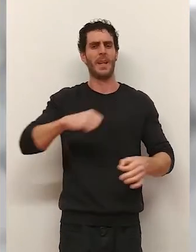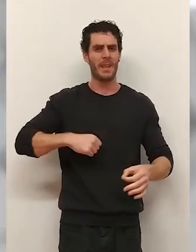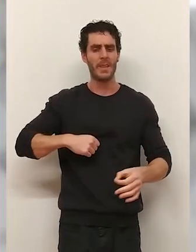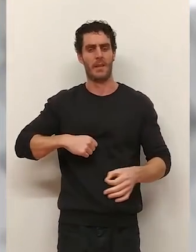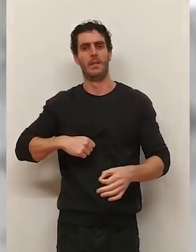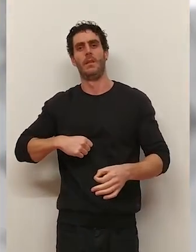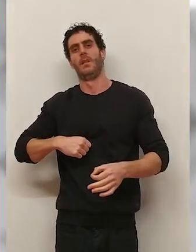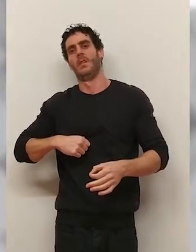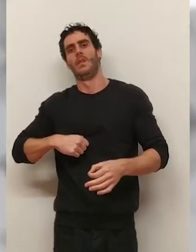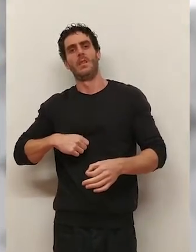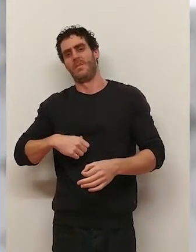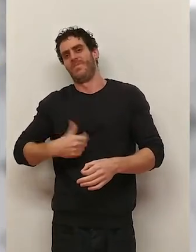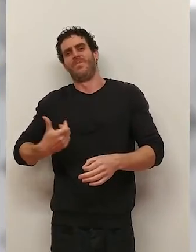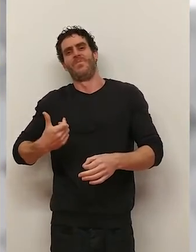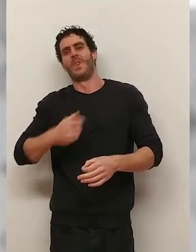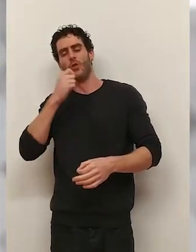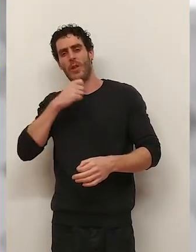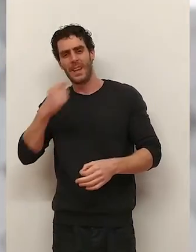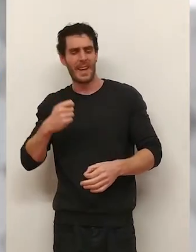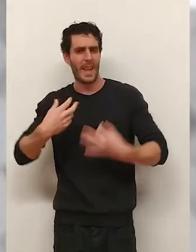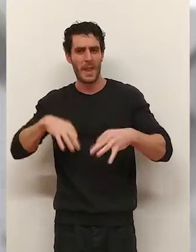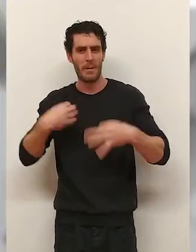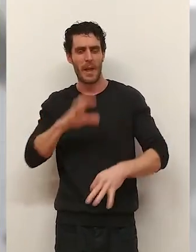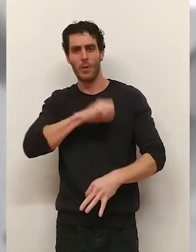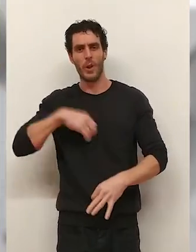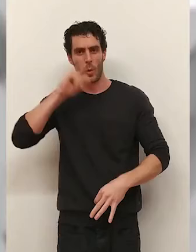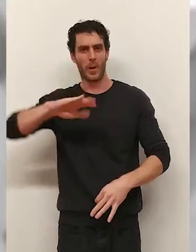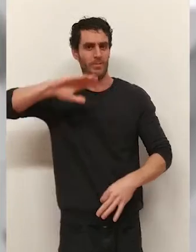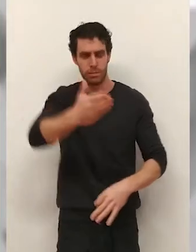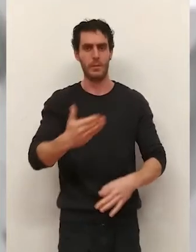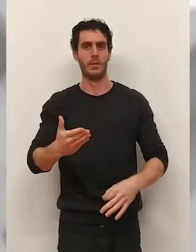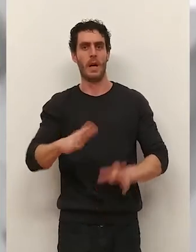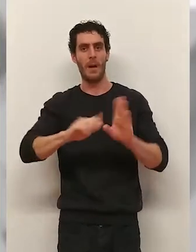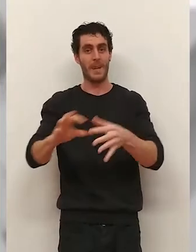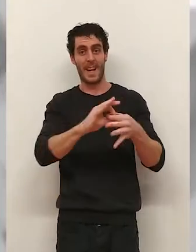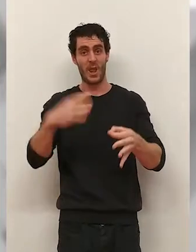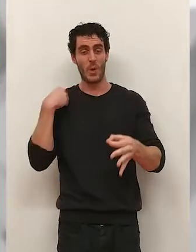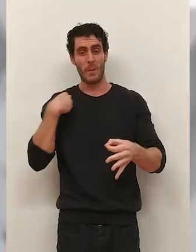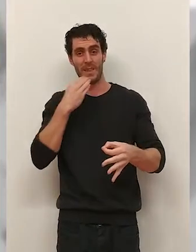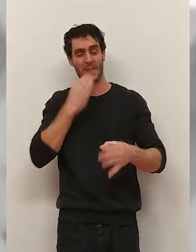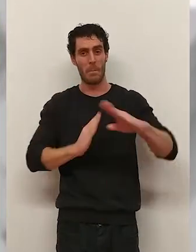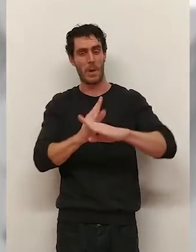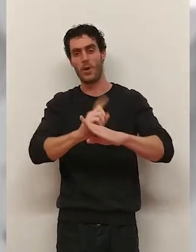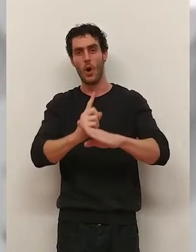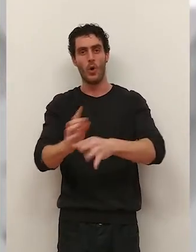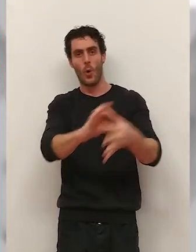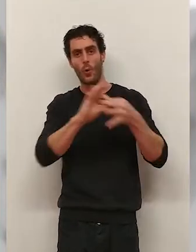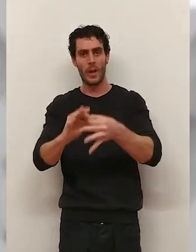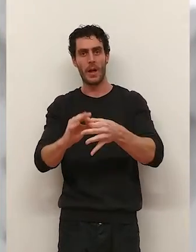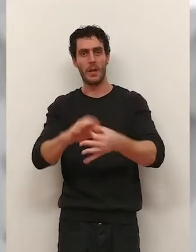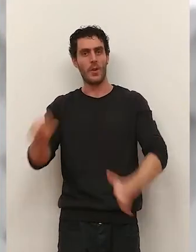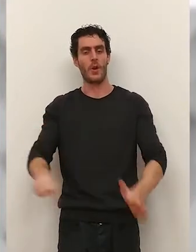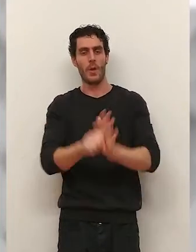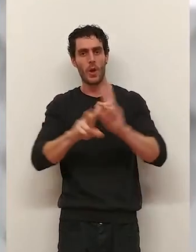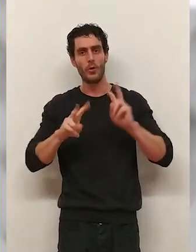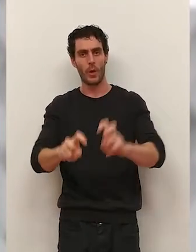catastrófica para La Rioja. Esta asociación entre independentistas y socialistas va a quebrar, si nadie lo impide, la unidad de la